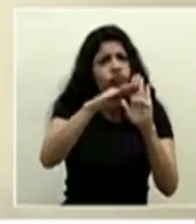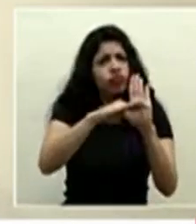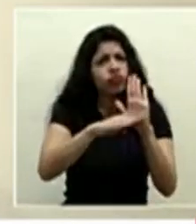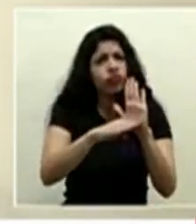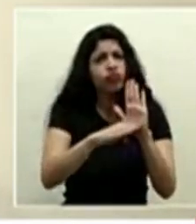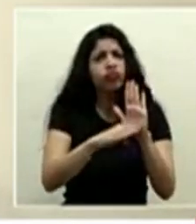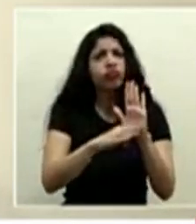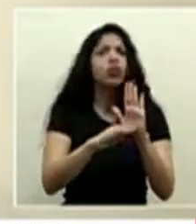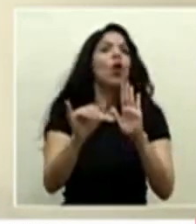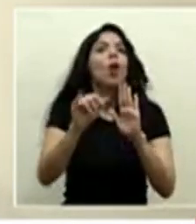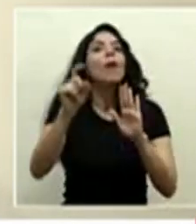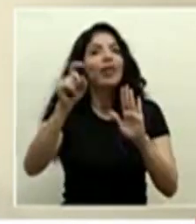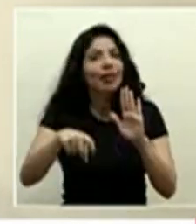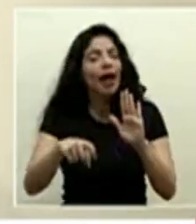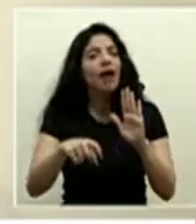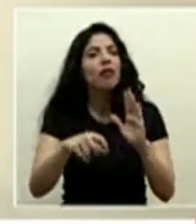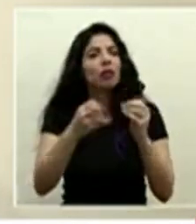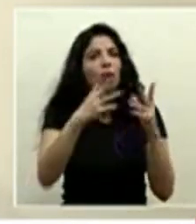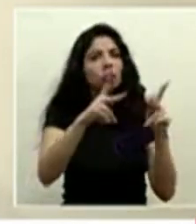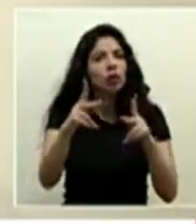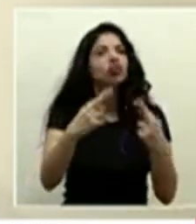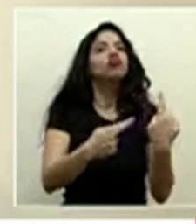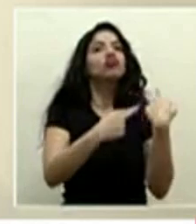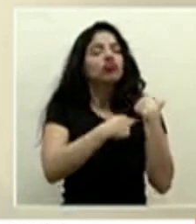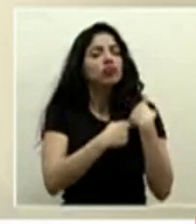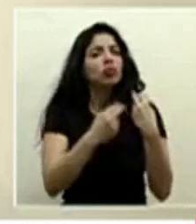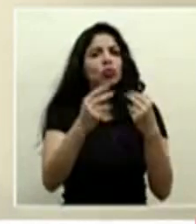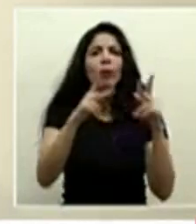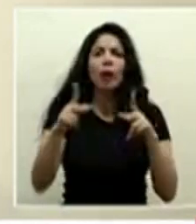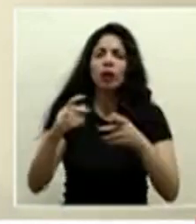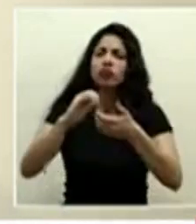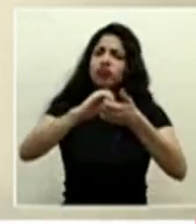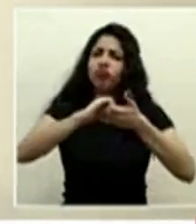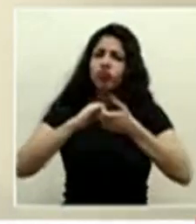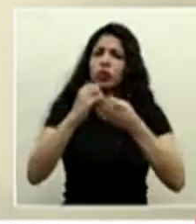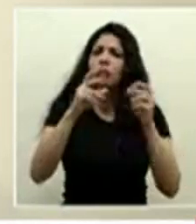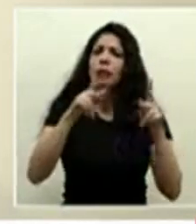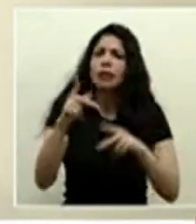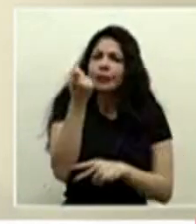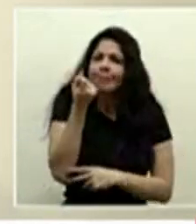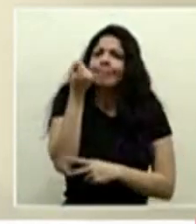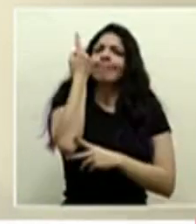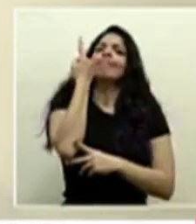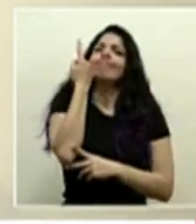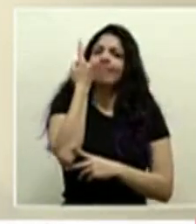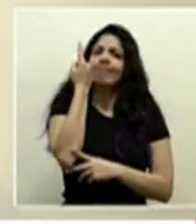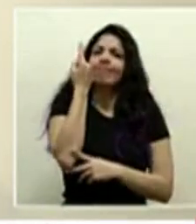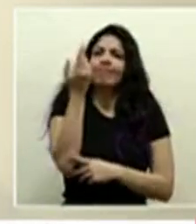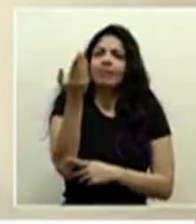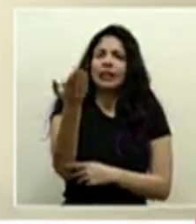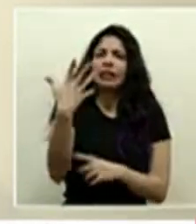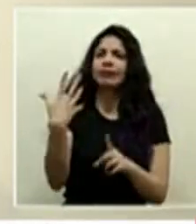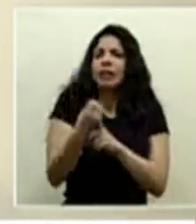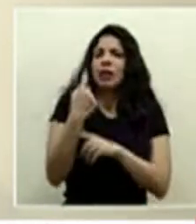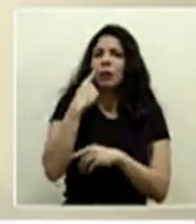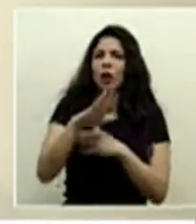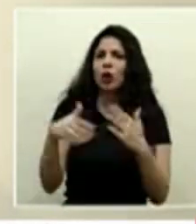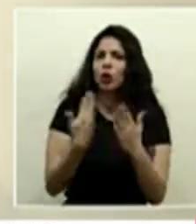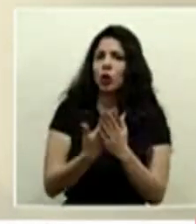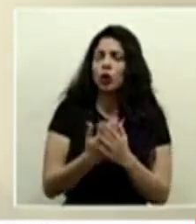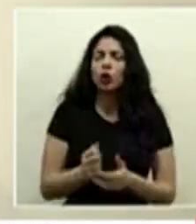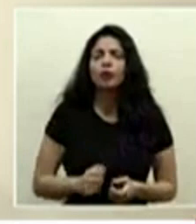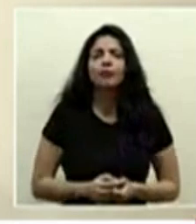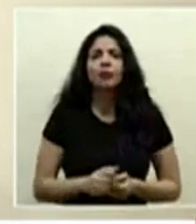como debe ser de forma responsable de forma solidaria de forma entendida de que esto nos afecta a todos y todas